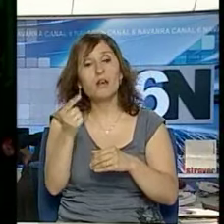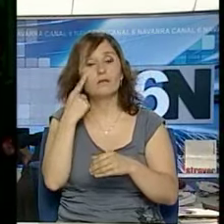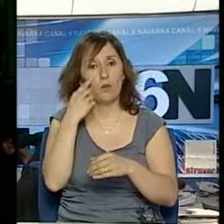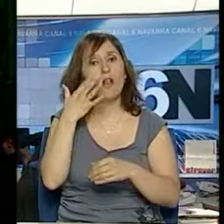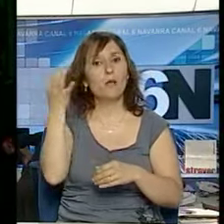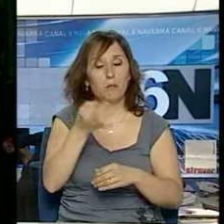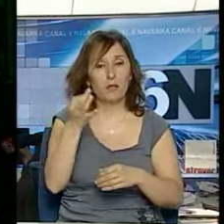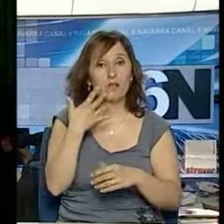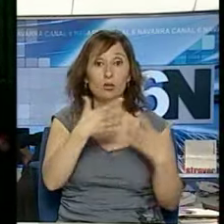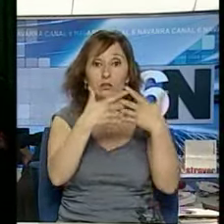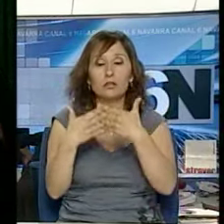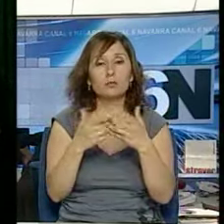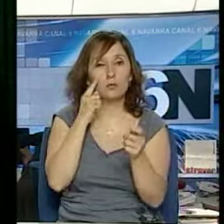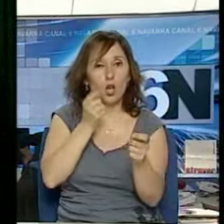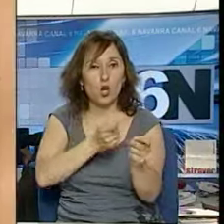vigilante.